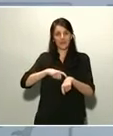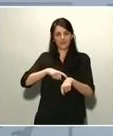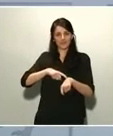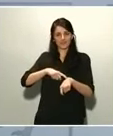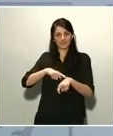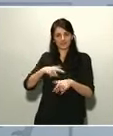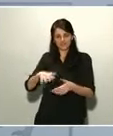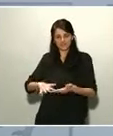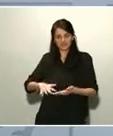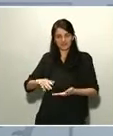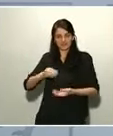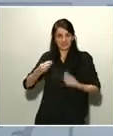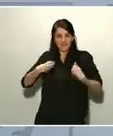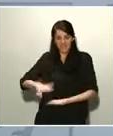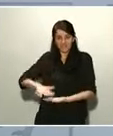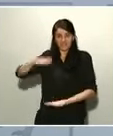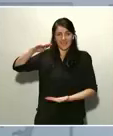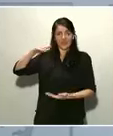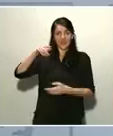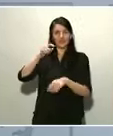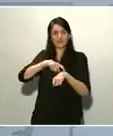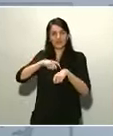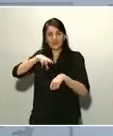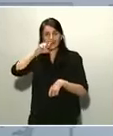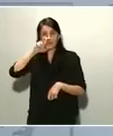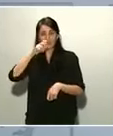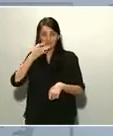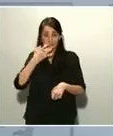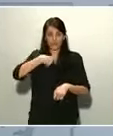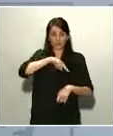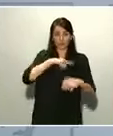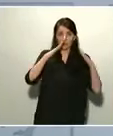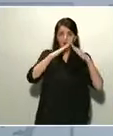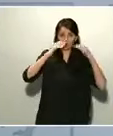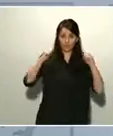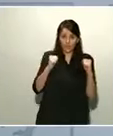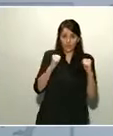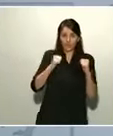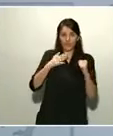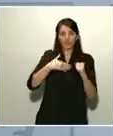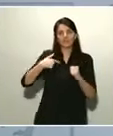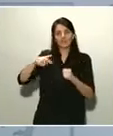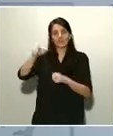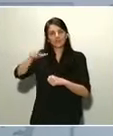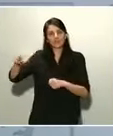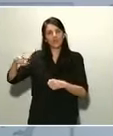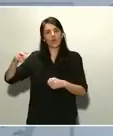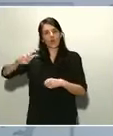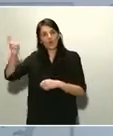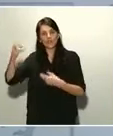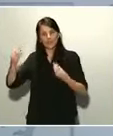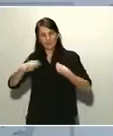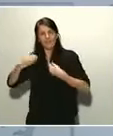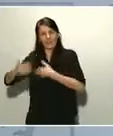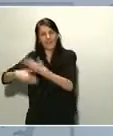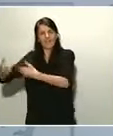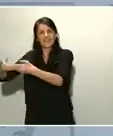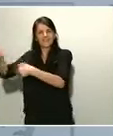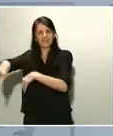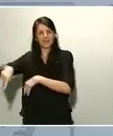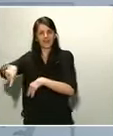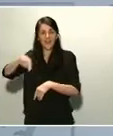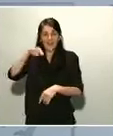conseguiremos que muchas personas a las que queremos sigan respirando. Ese es el sentido del confinamiento y todos